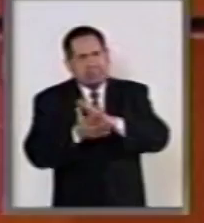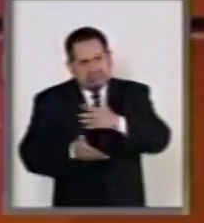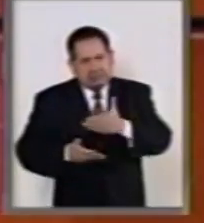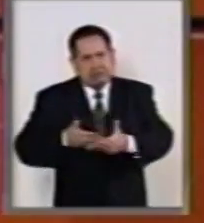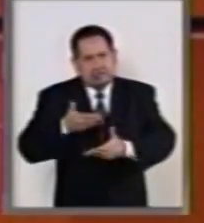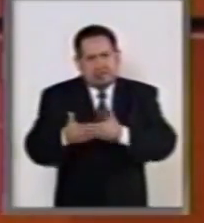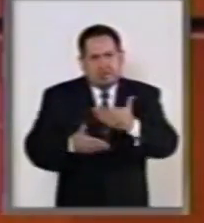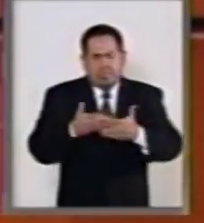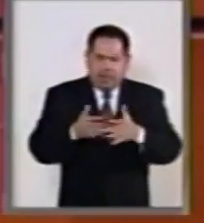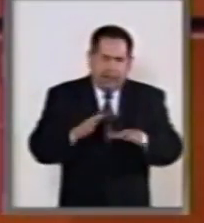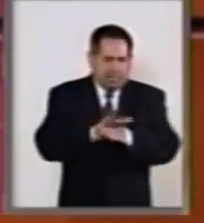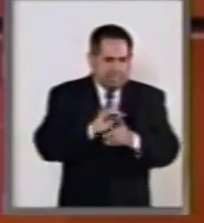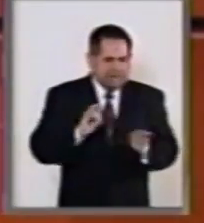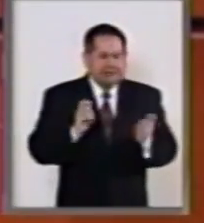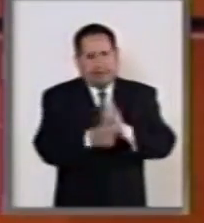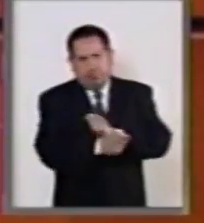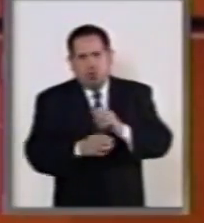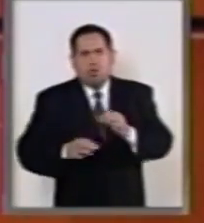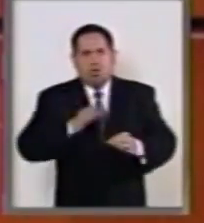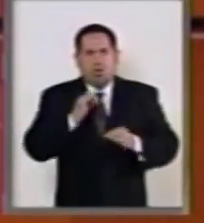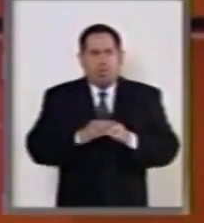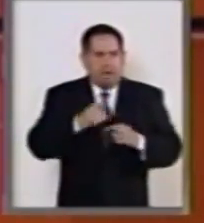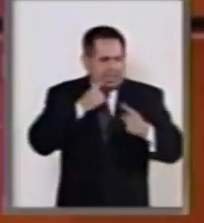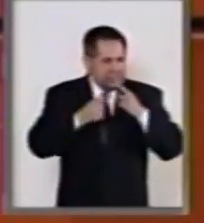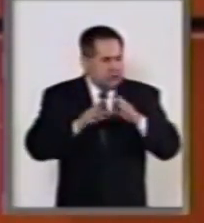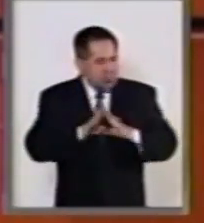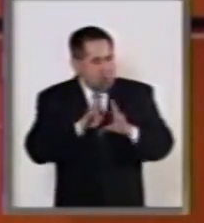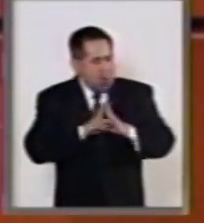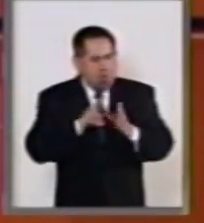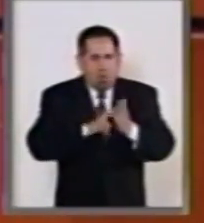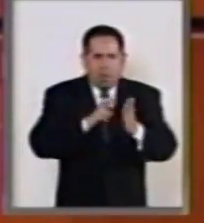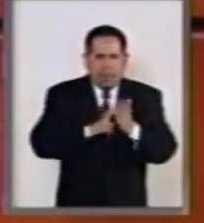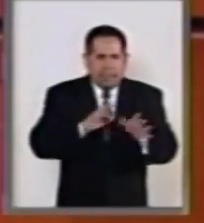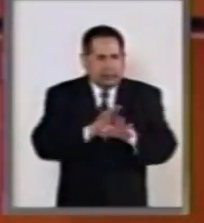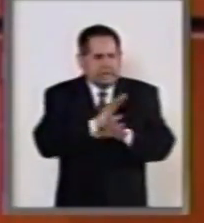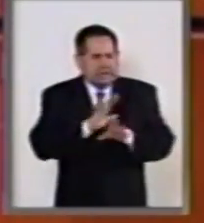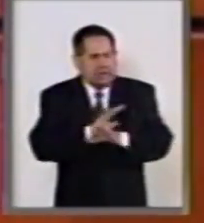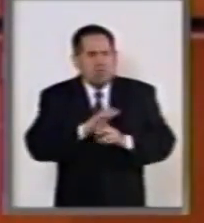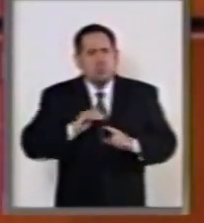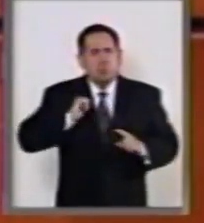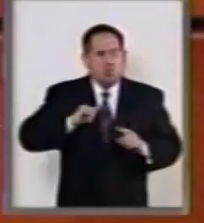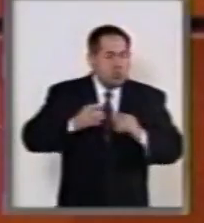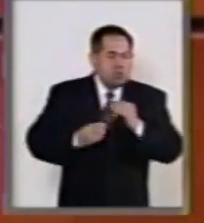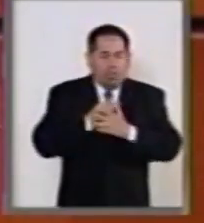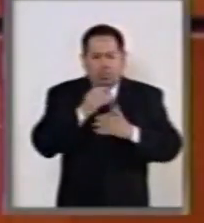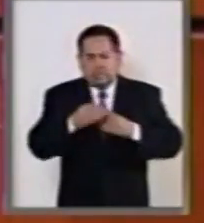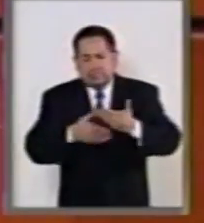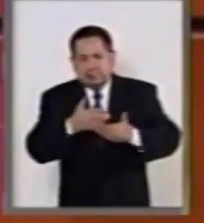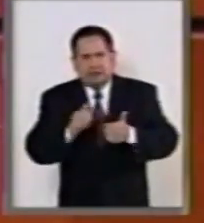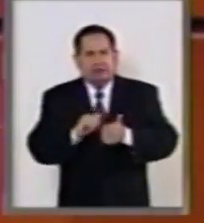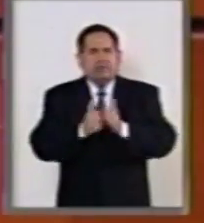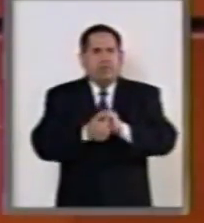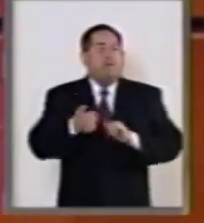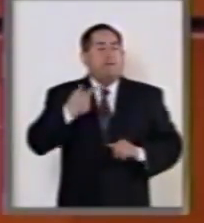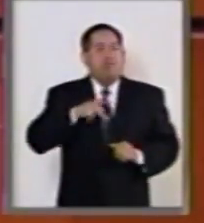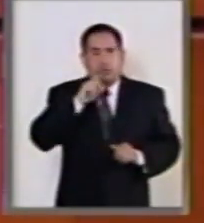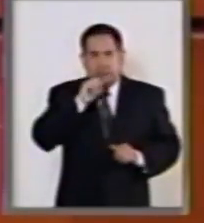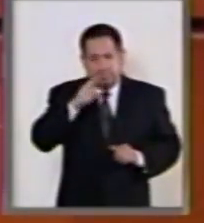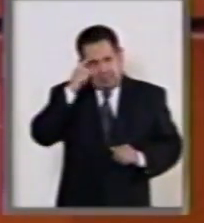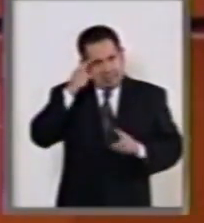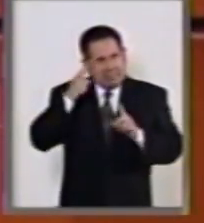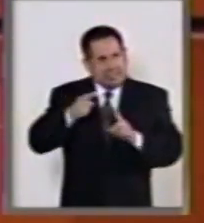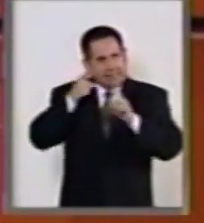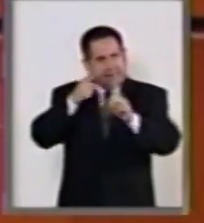conciliación del viejo sistema con el nuevo sistema, pero siempre estaremos